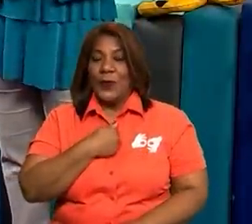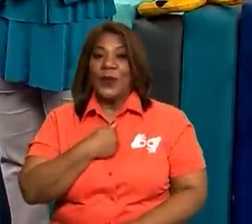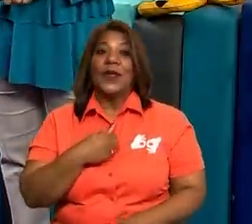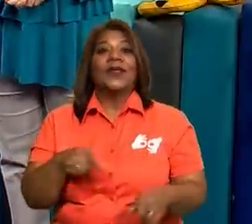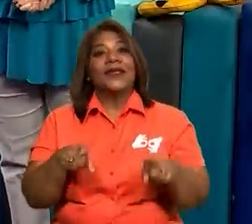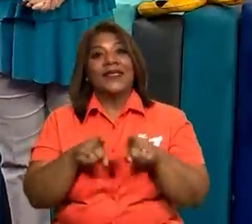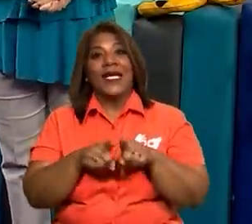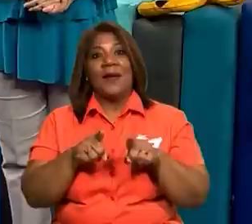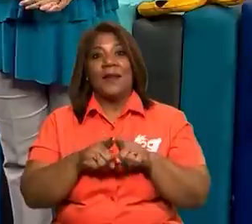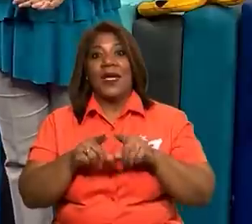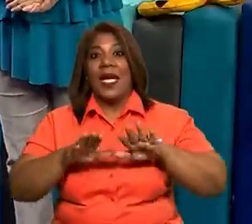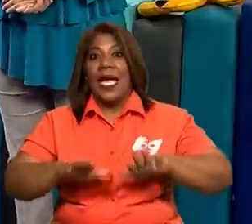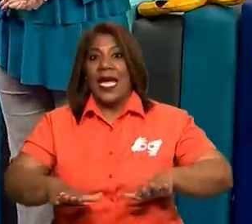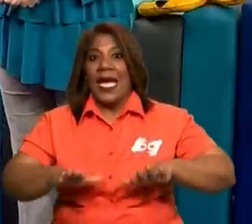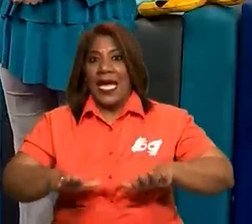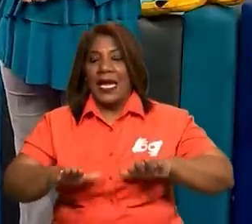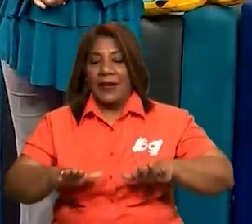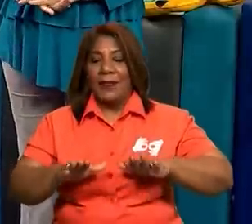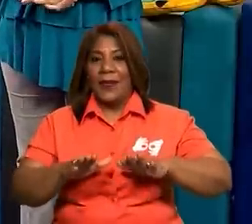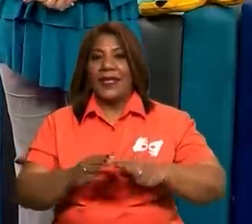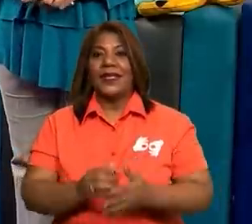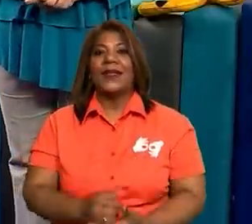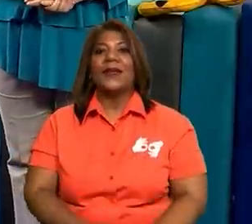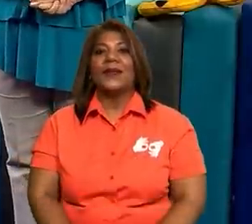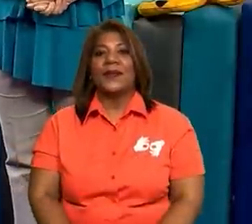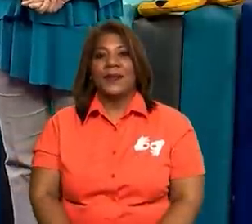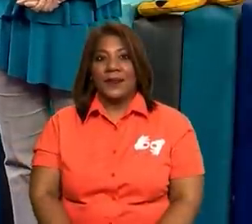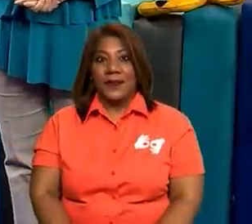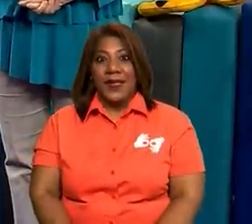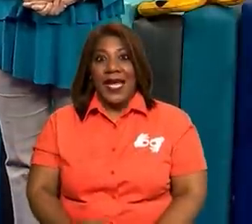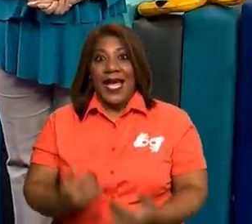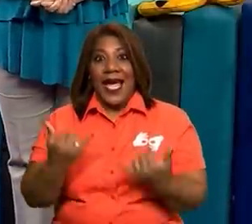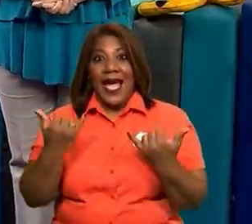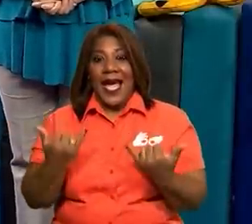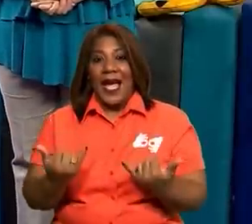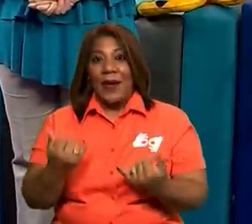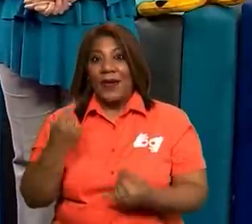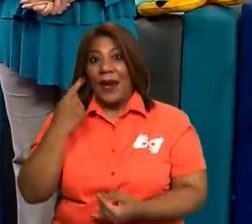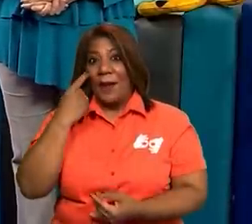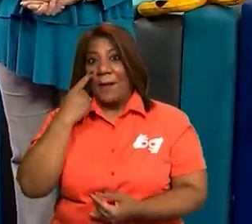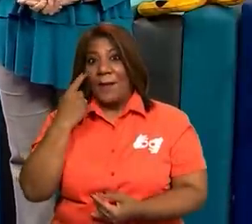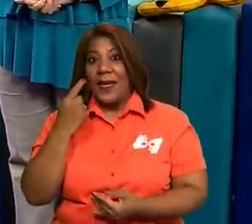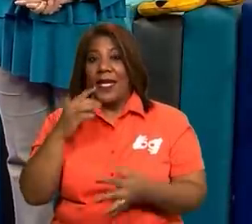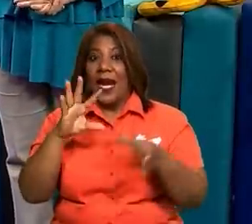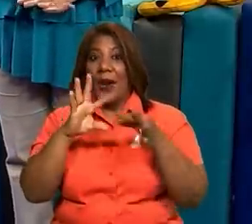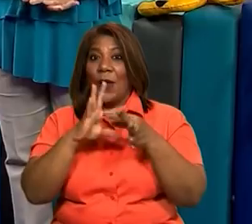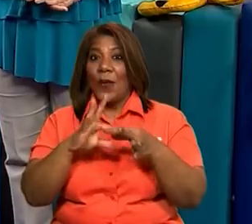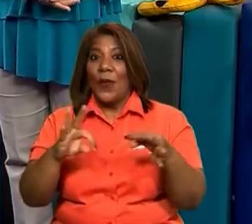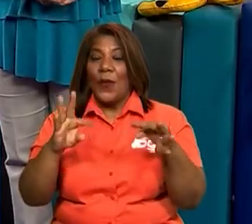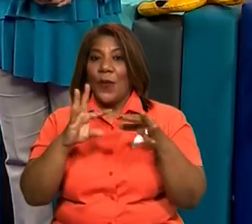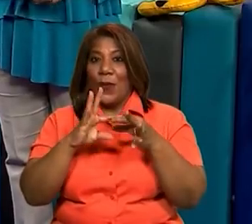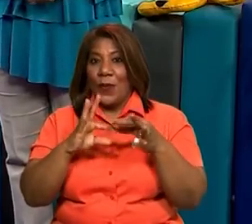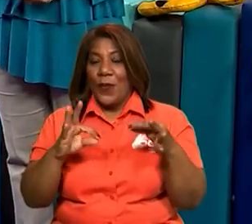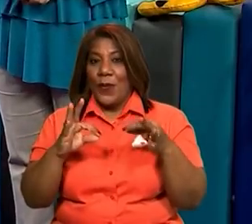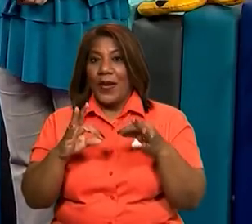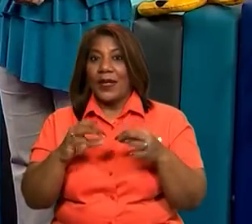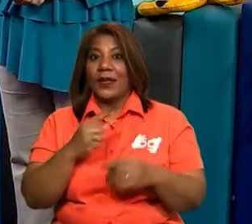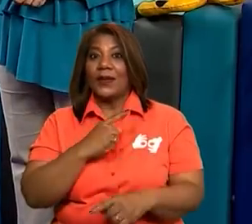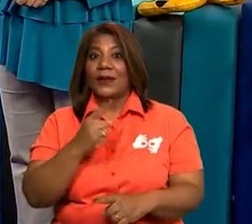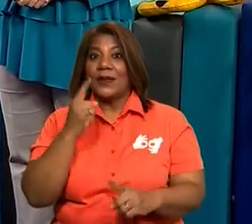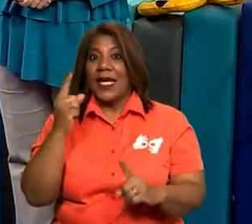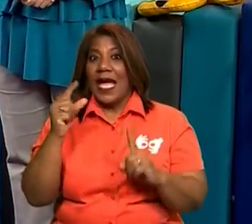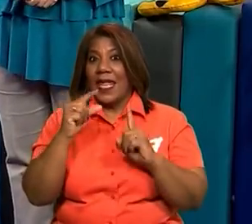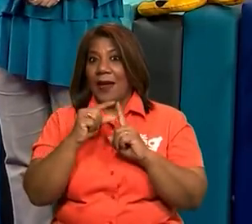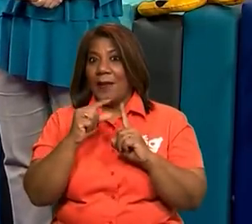de la escritura. Muy bien, entonces vamos a tener un texto y vamos a identificar las palabras que